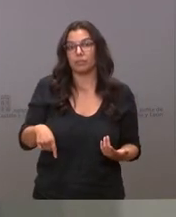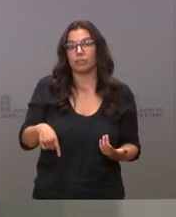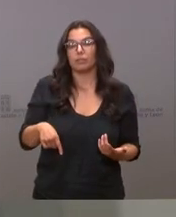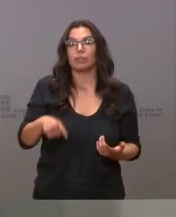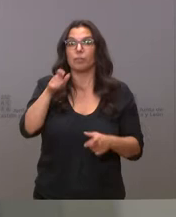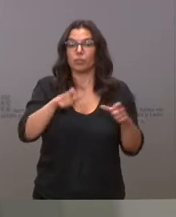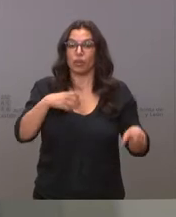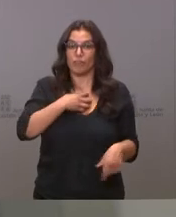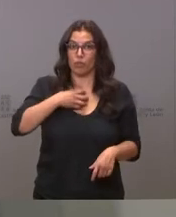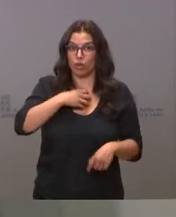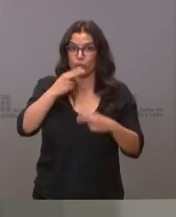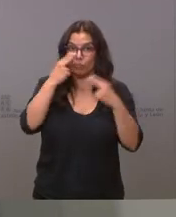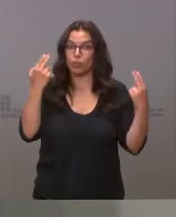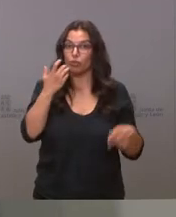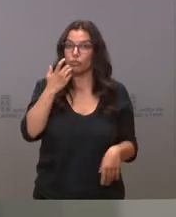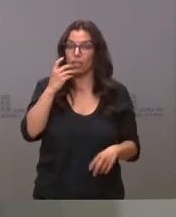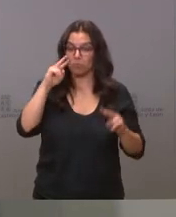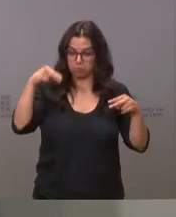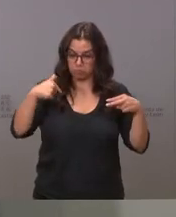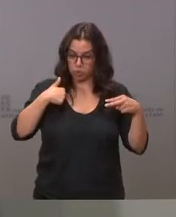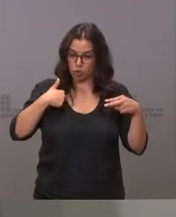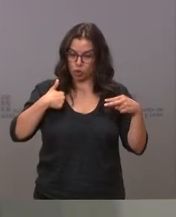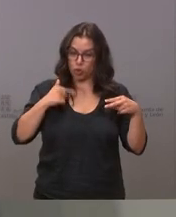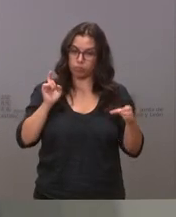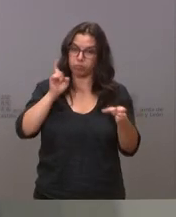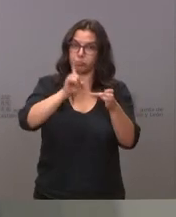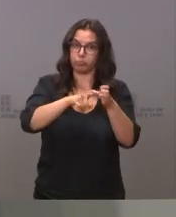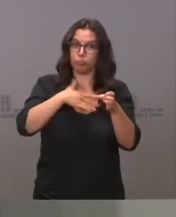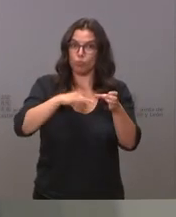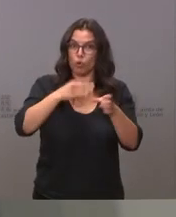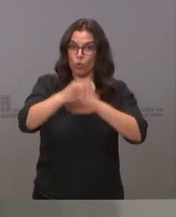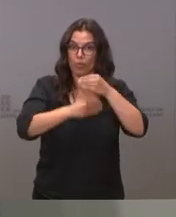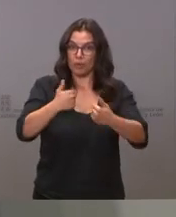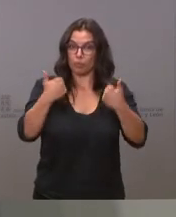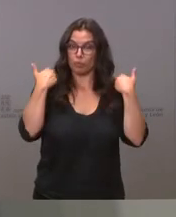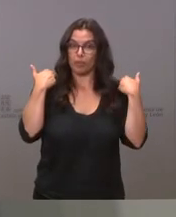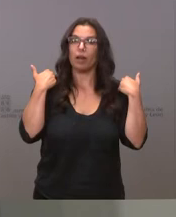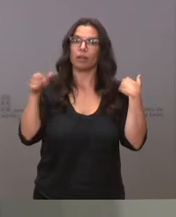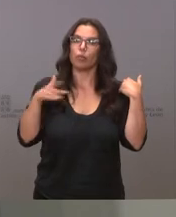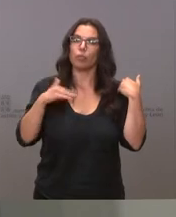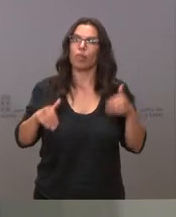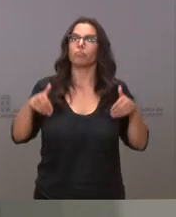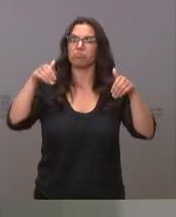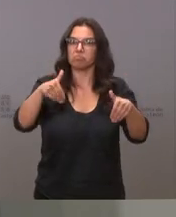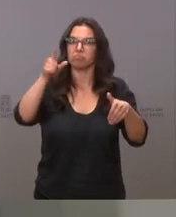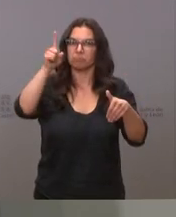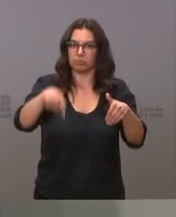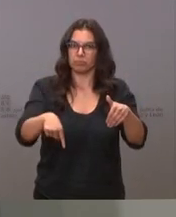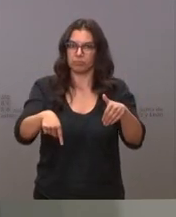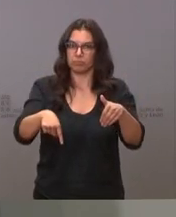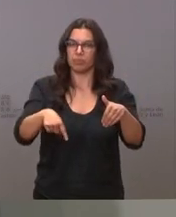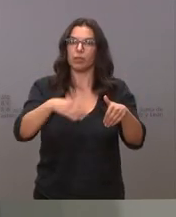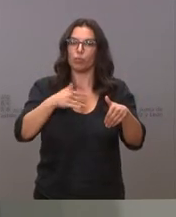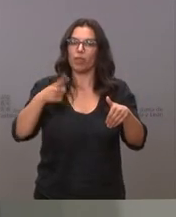empleados públicos que se consideren idóneos para el desempeño de estas responsabilidades puedan postularse y